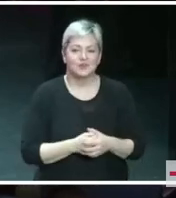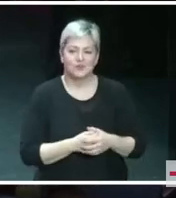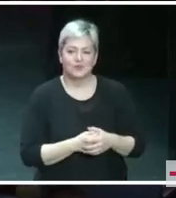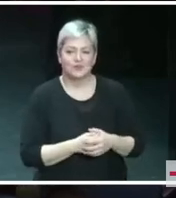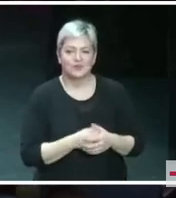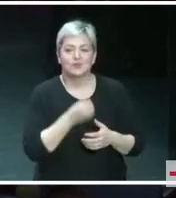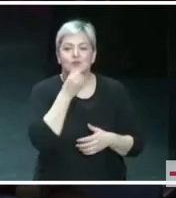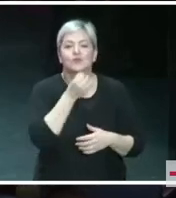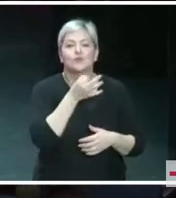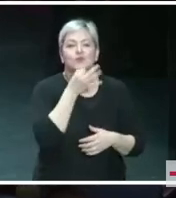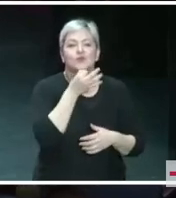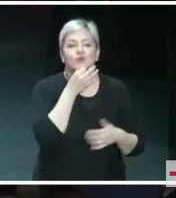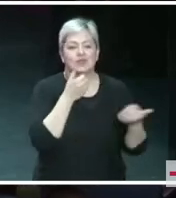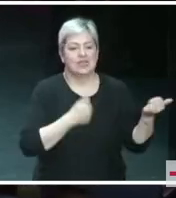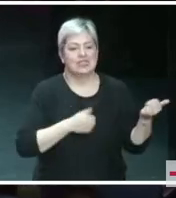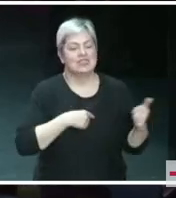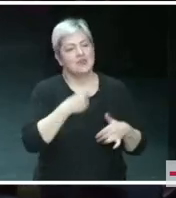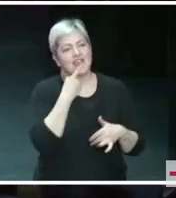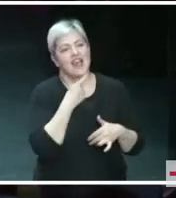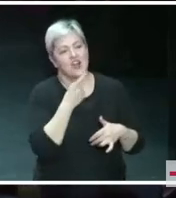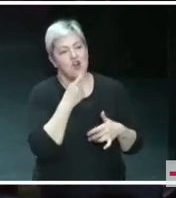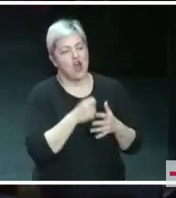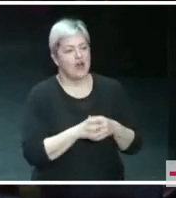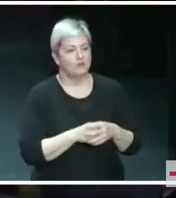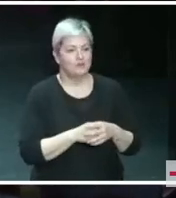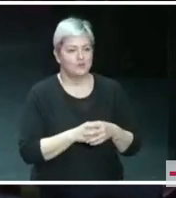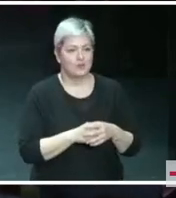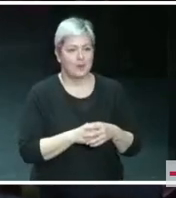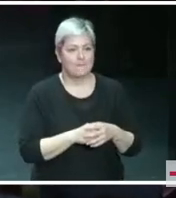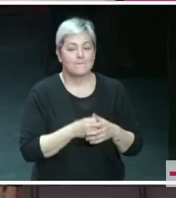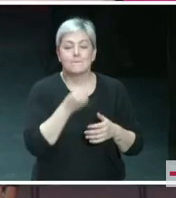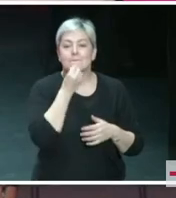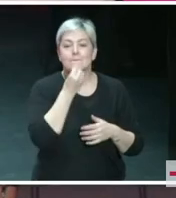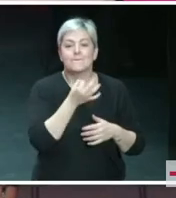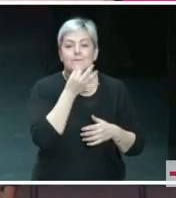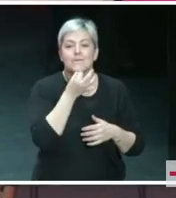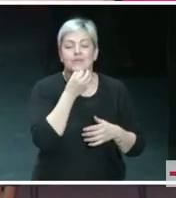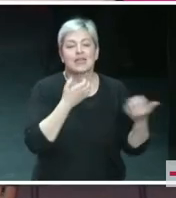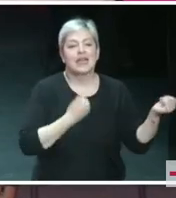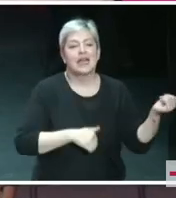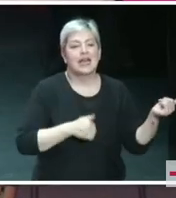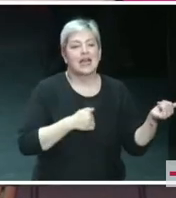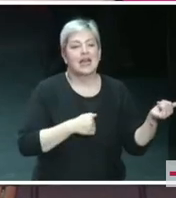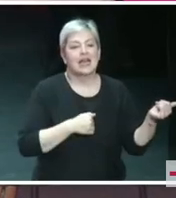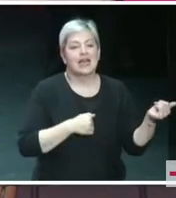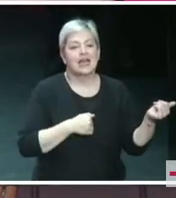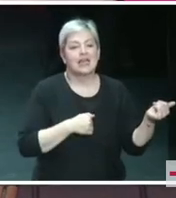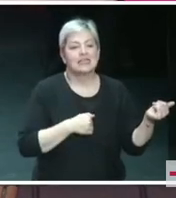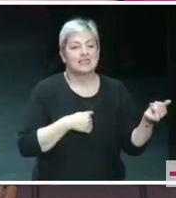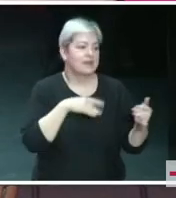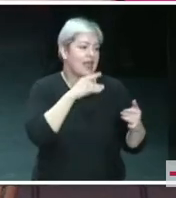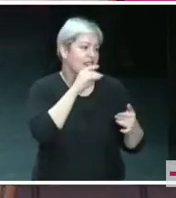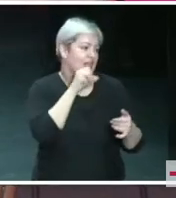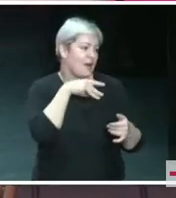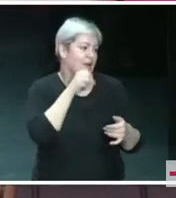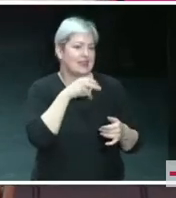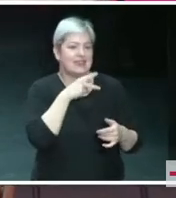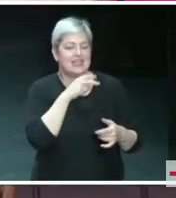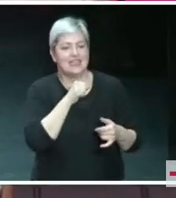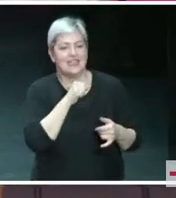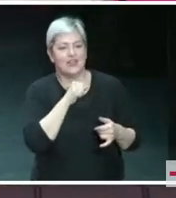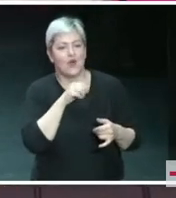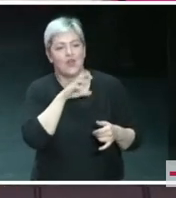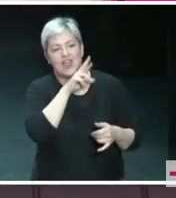Buenas tardes, la Sevilla Roja, buenas tardes, la Sevilla de Diamantino, la Sevilla de Juan